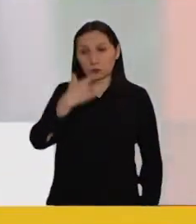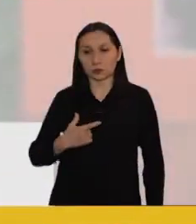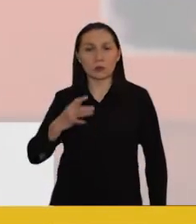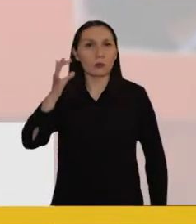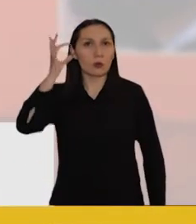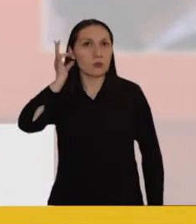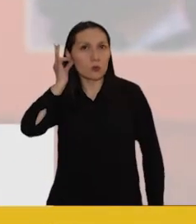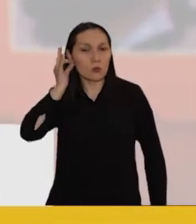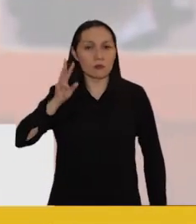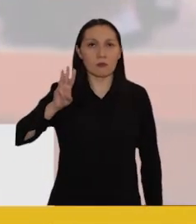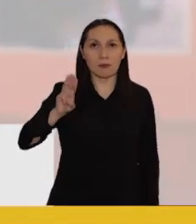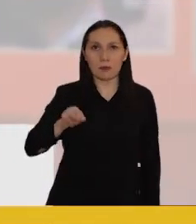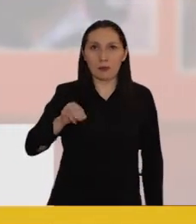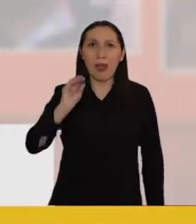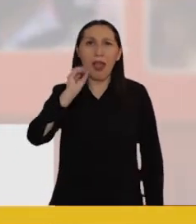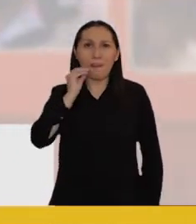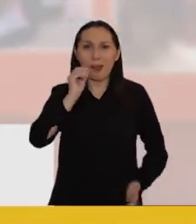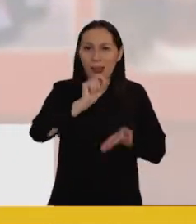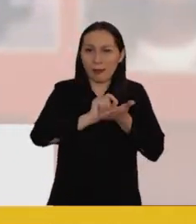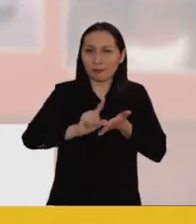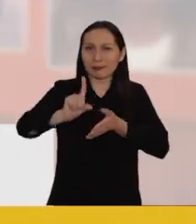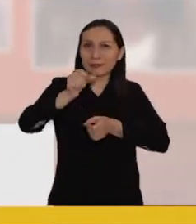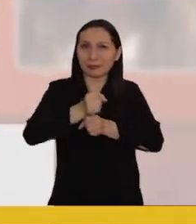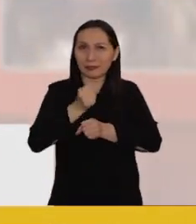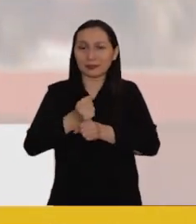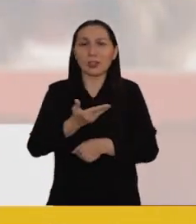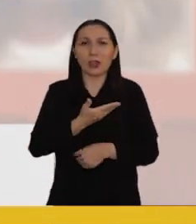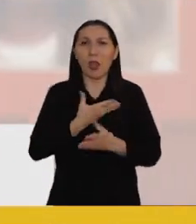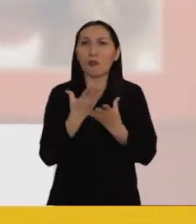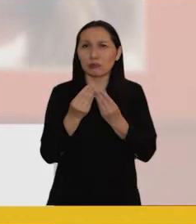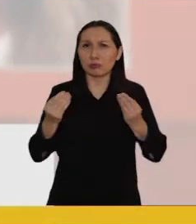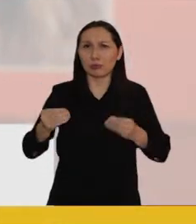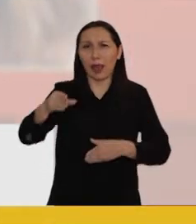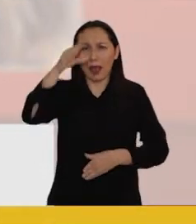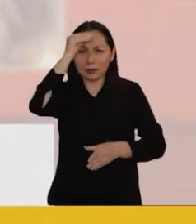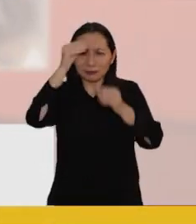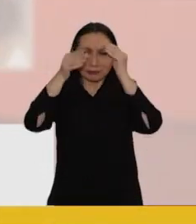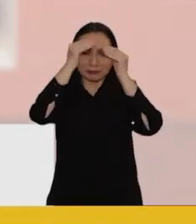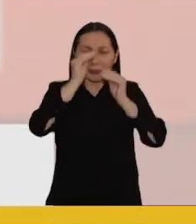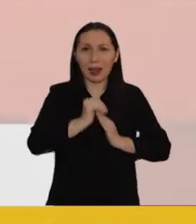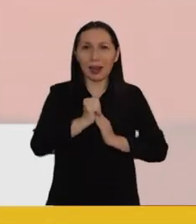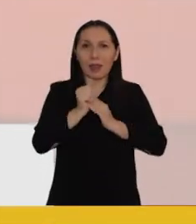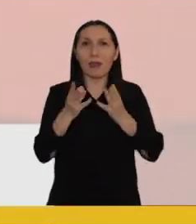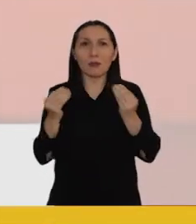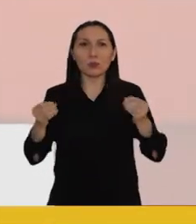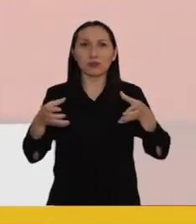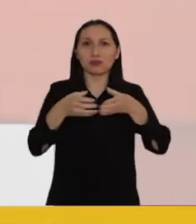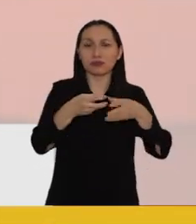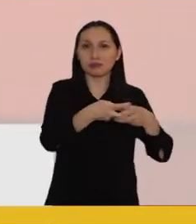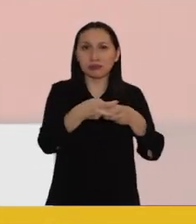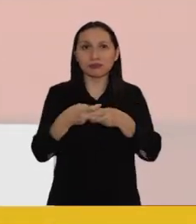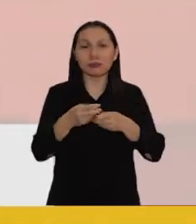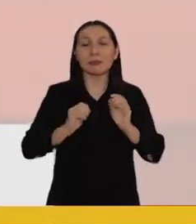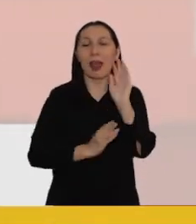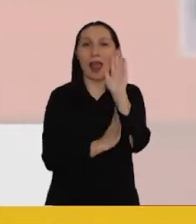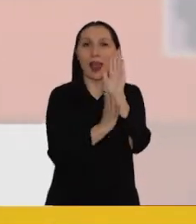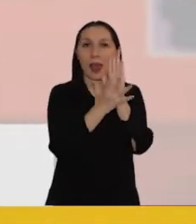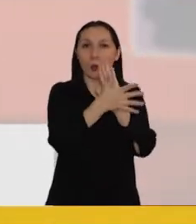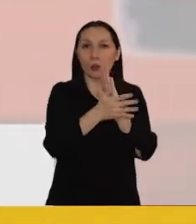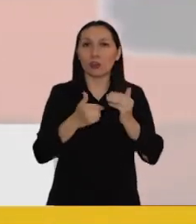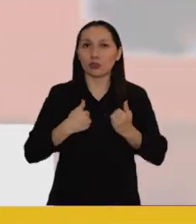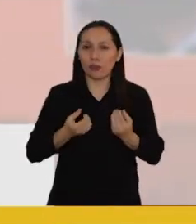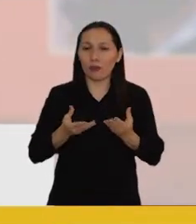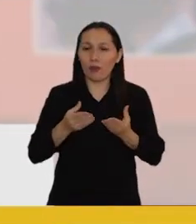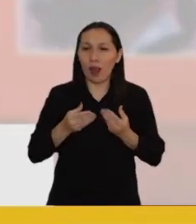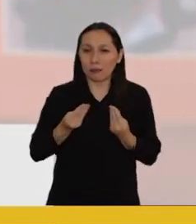Porque soy mujer, mamá, abuela, emprendedora y tengo mucha experiencia liderando la multigremial de la Araucanía.